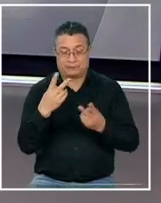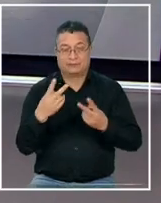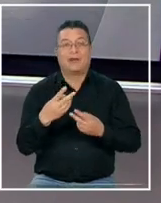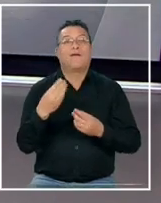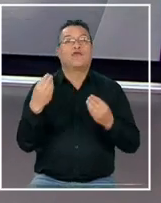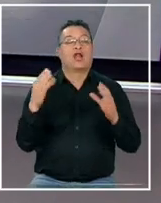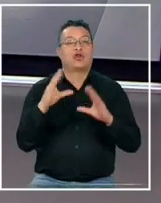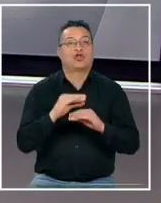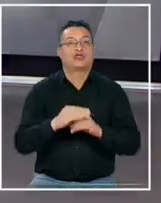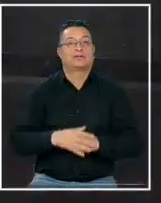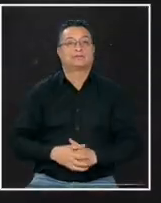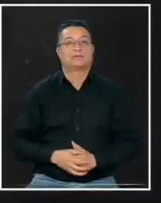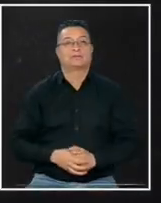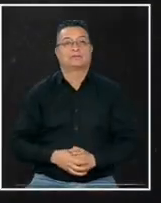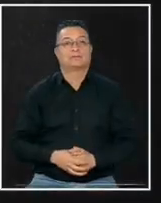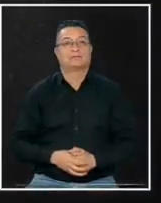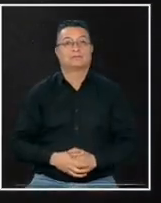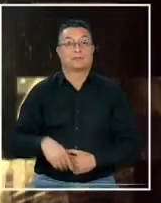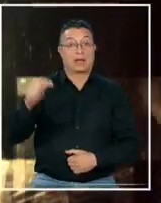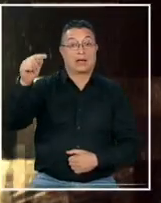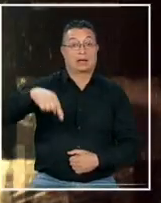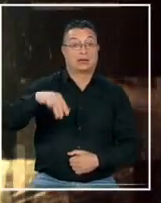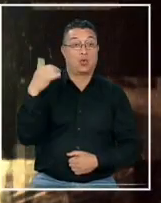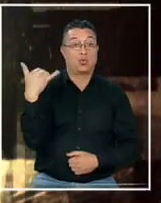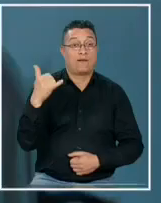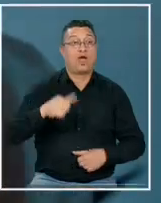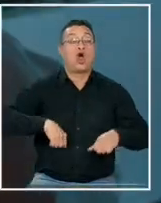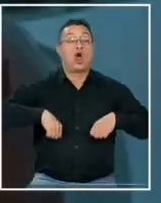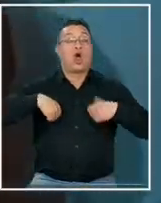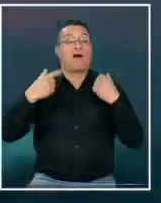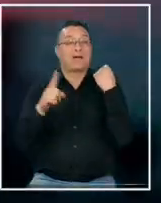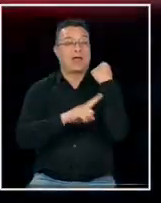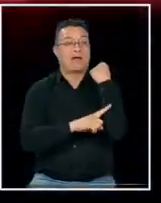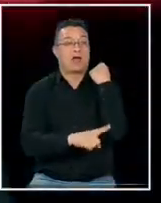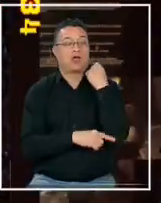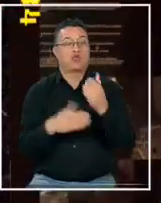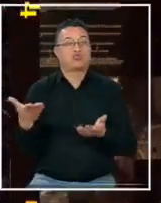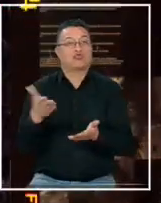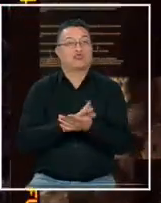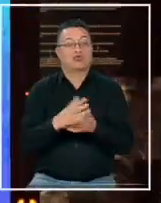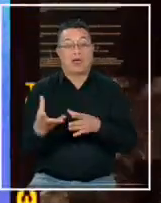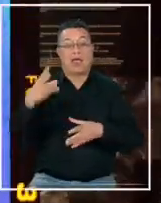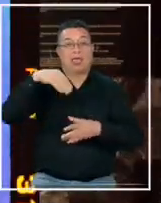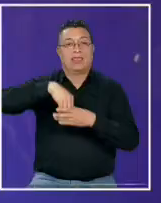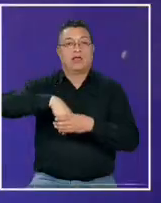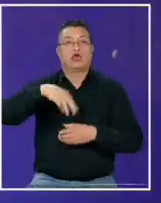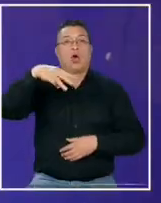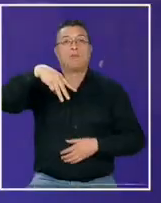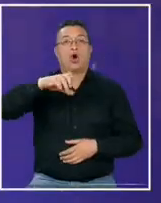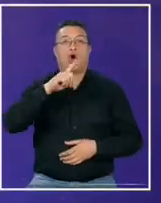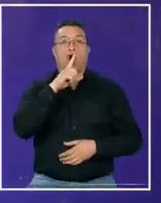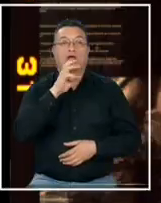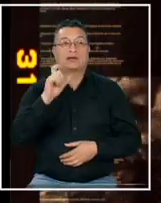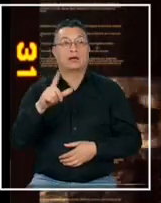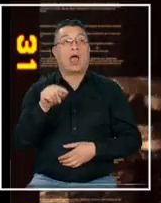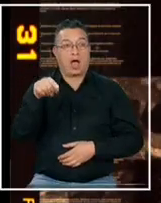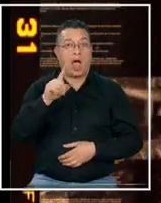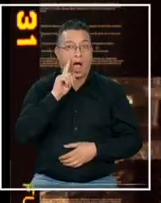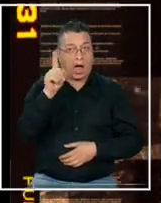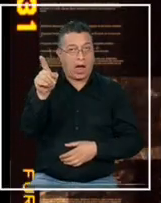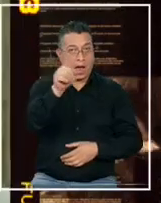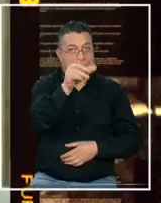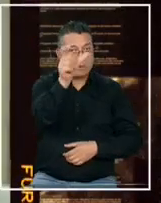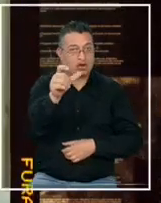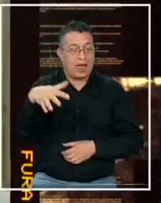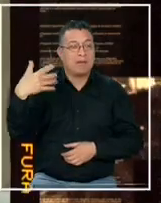noches este jueves una joven abogada fallece al interior de un motel acá hay personas muy importantes